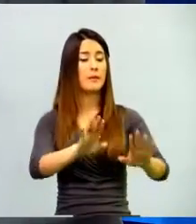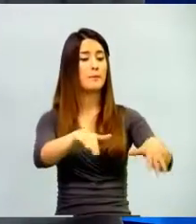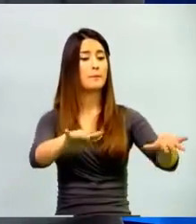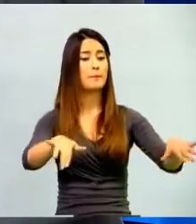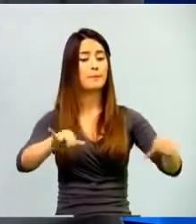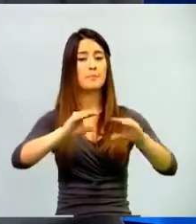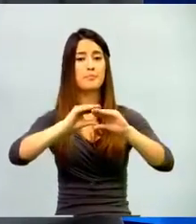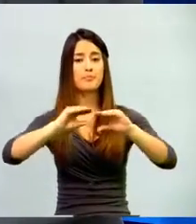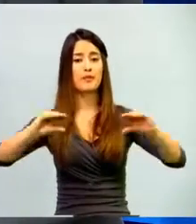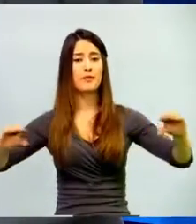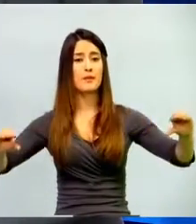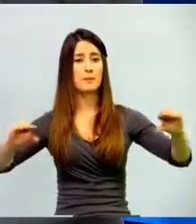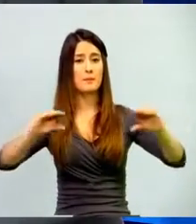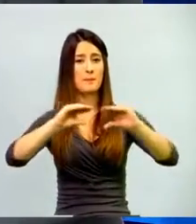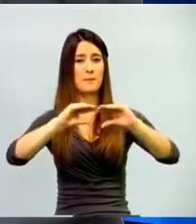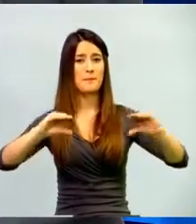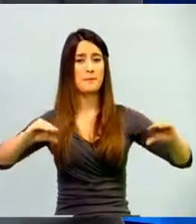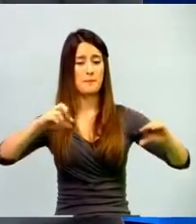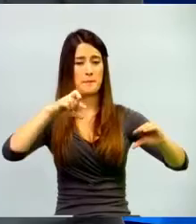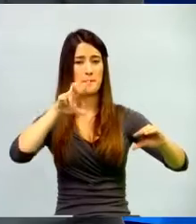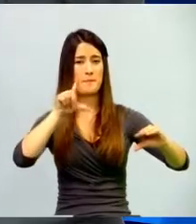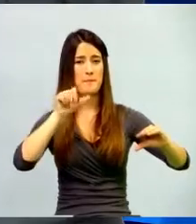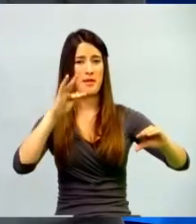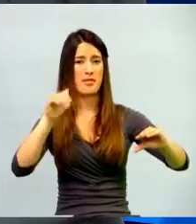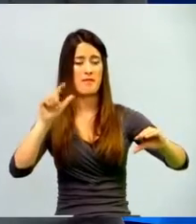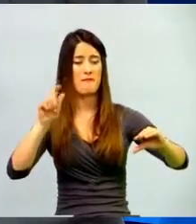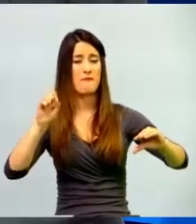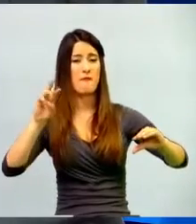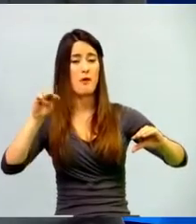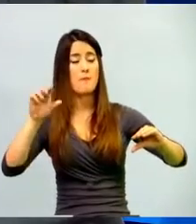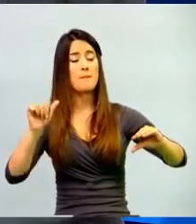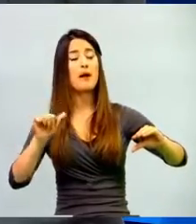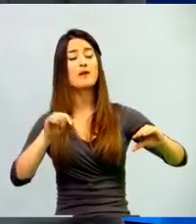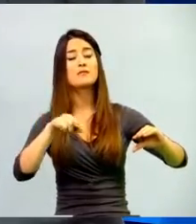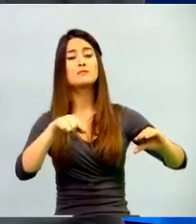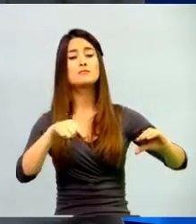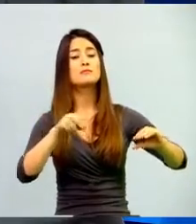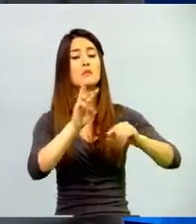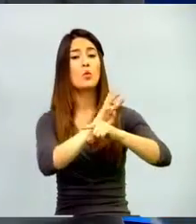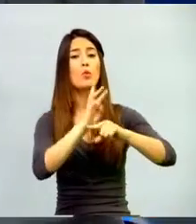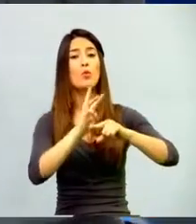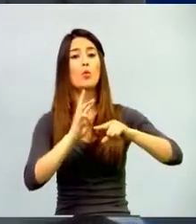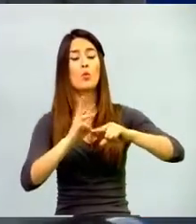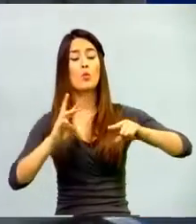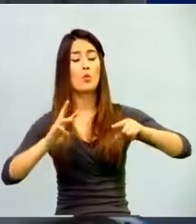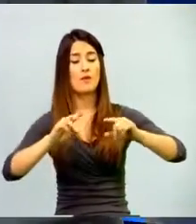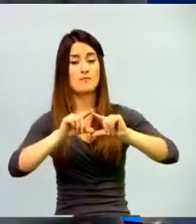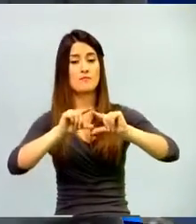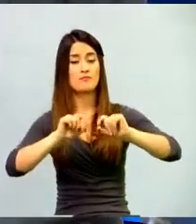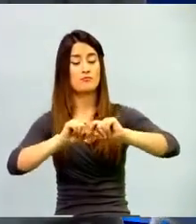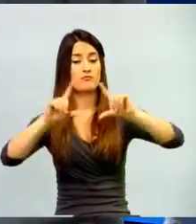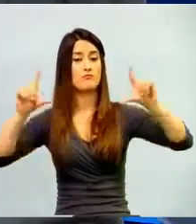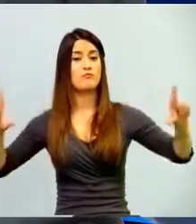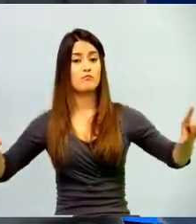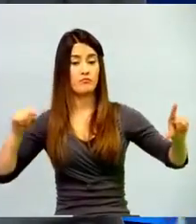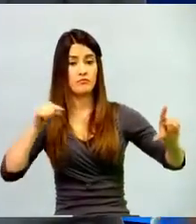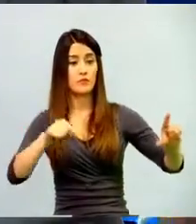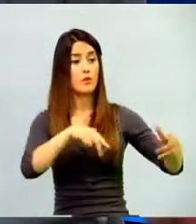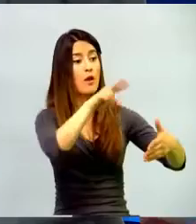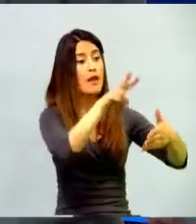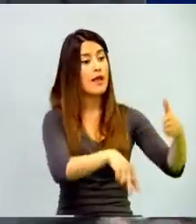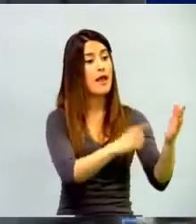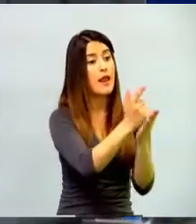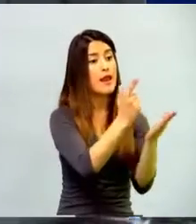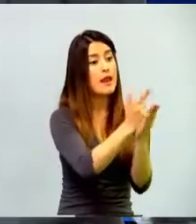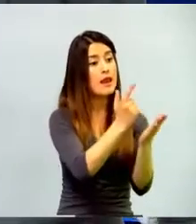para que entonces si se lee en tal libro van a recibir más puntos y entran en una dinámica de juego porque reciben puntos. Y ahí se está como